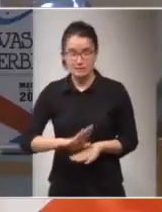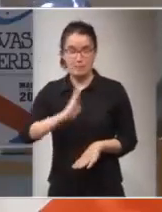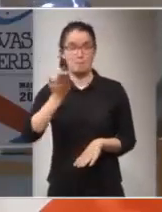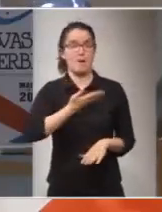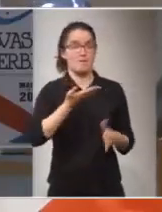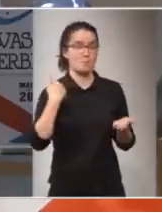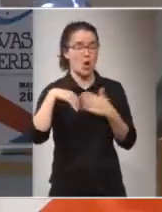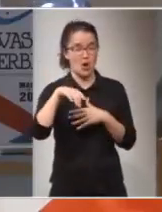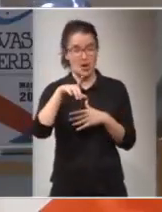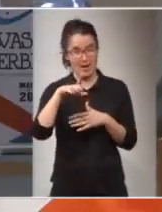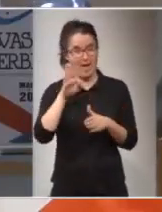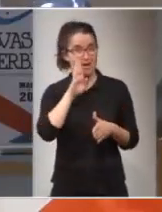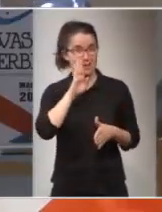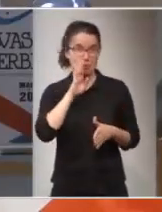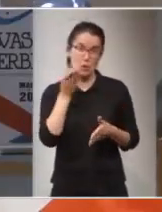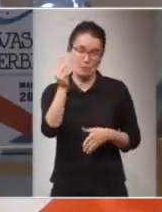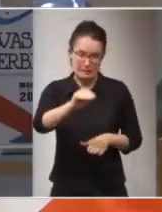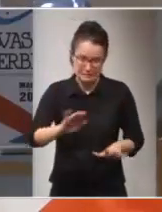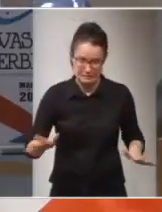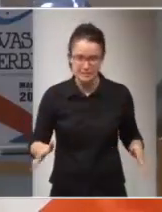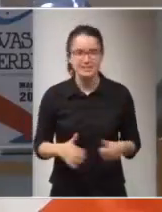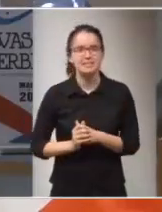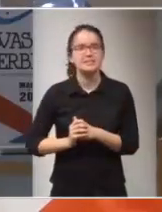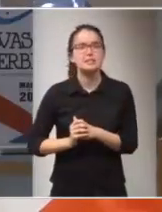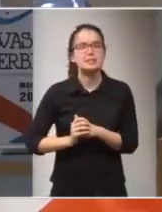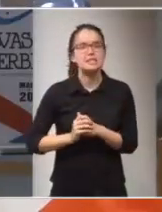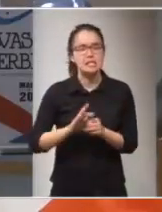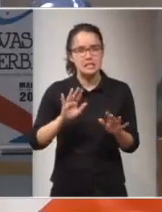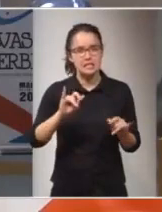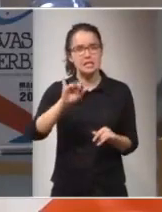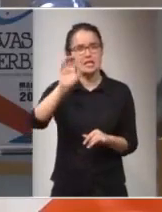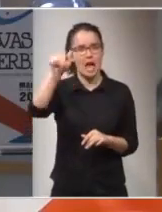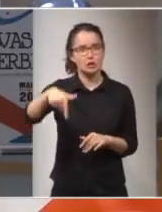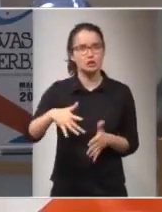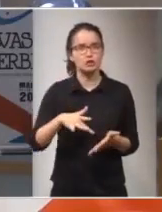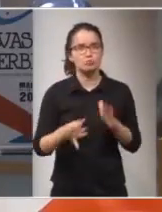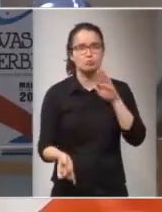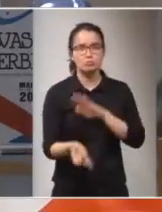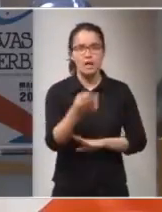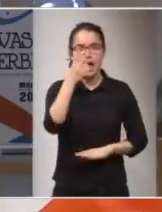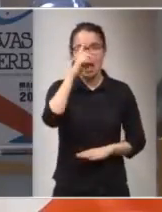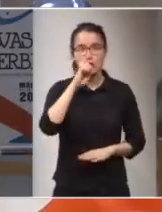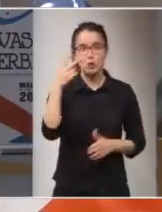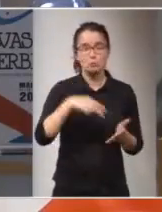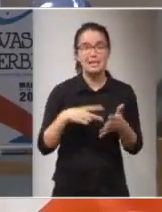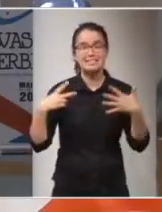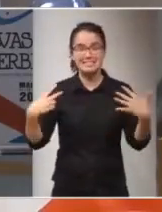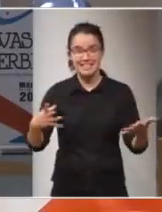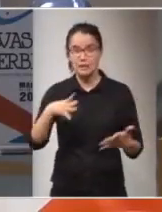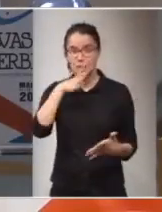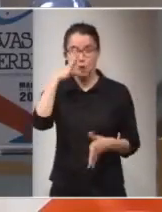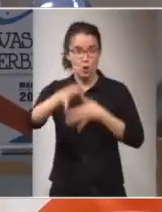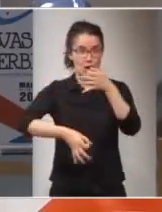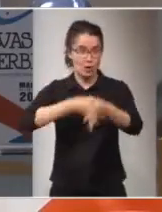haberme pasado pero bueno este bueno sí ICAN fue creada en el 2007 precisamente por la